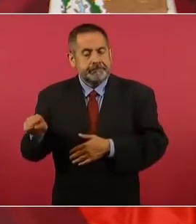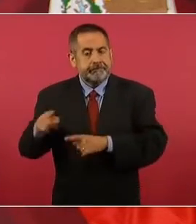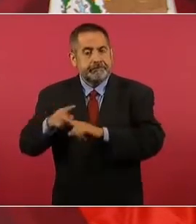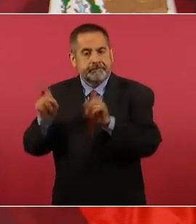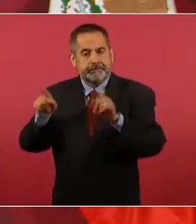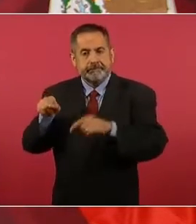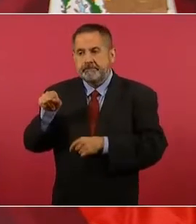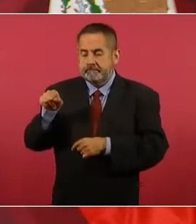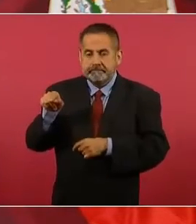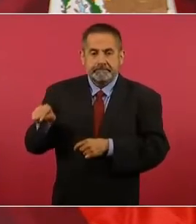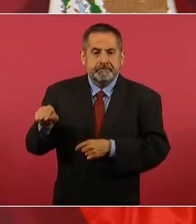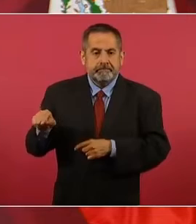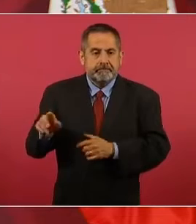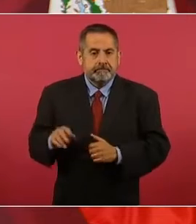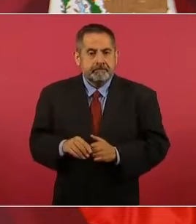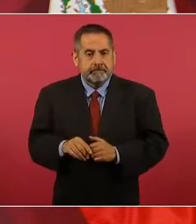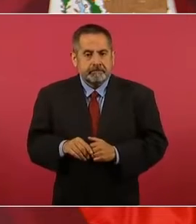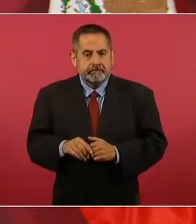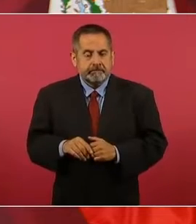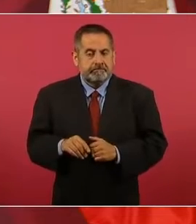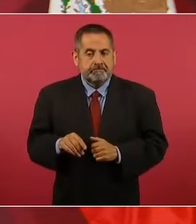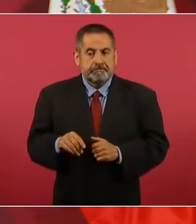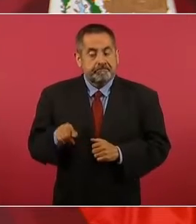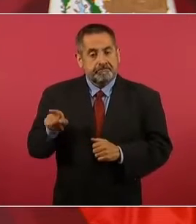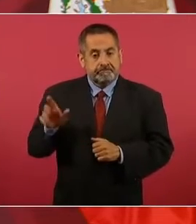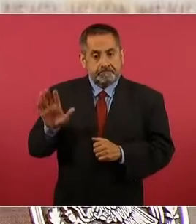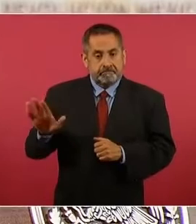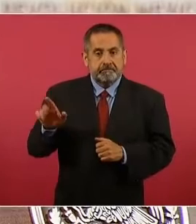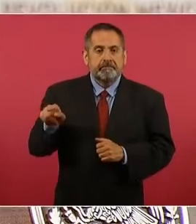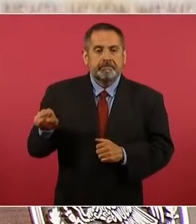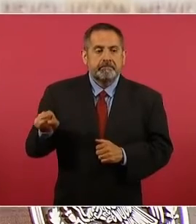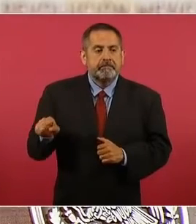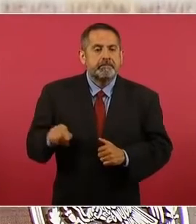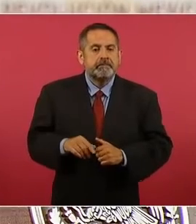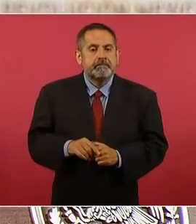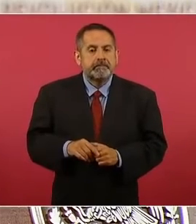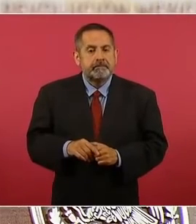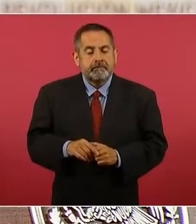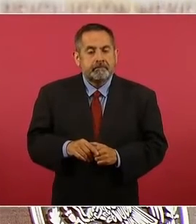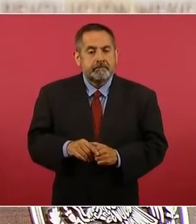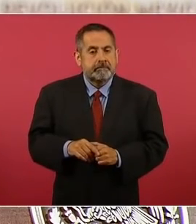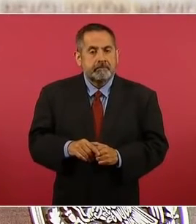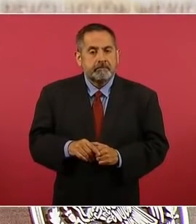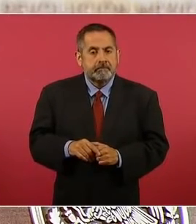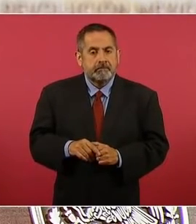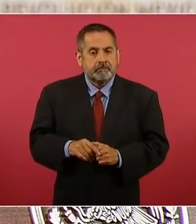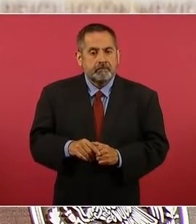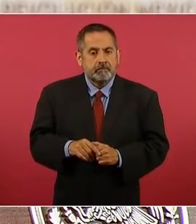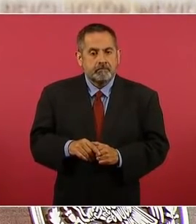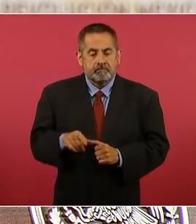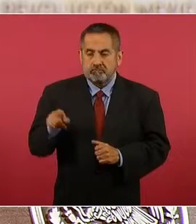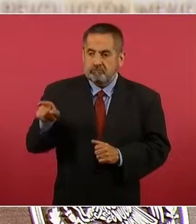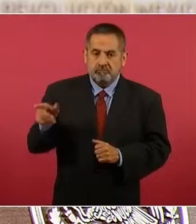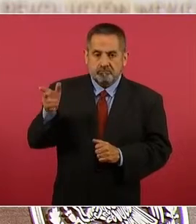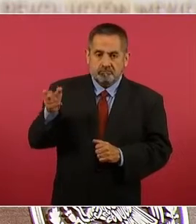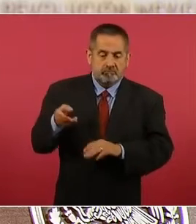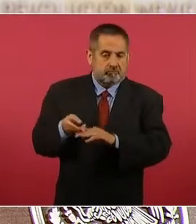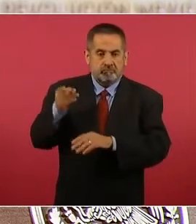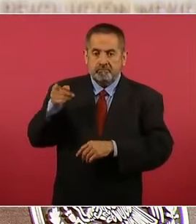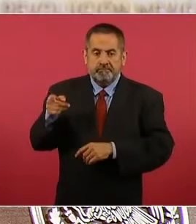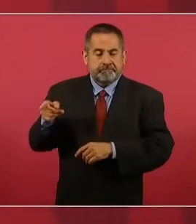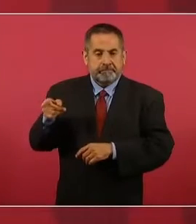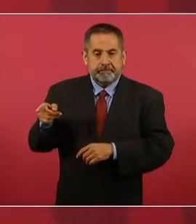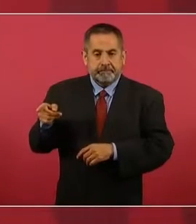los militares de México son muy